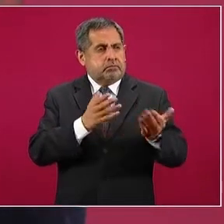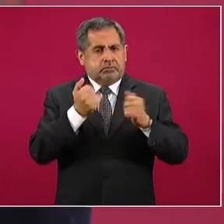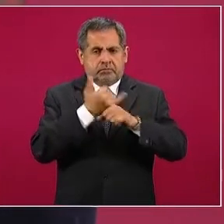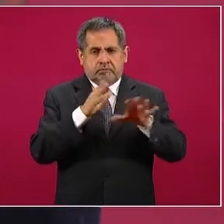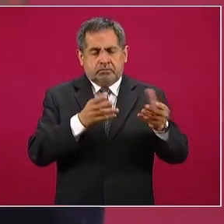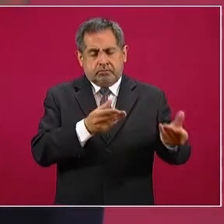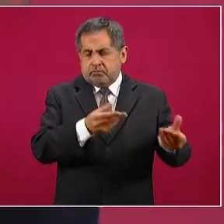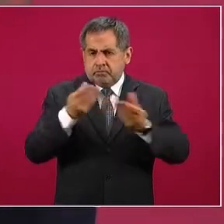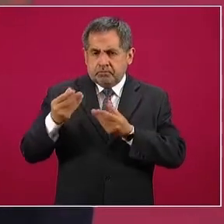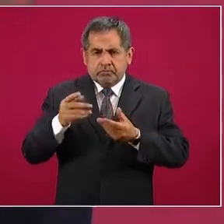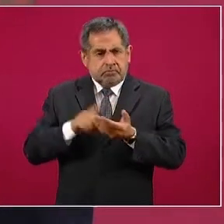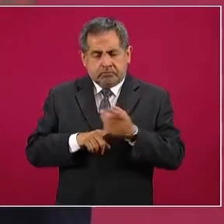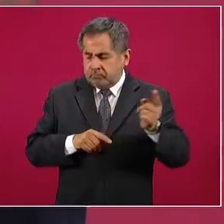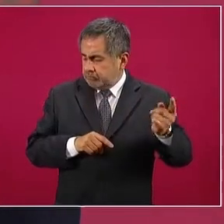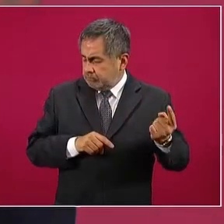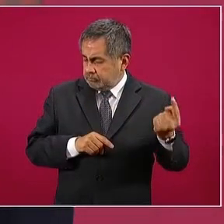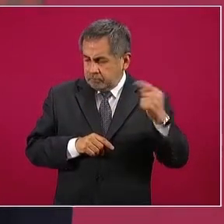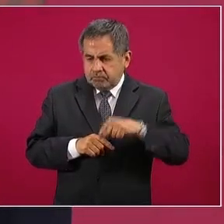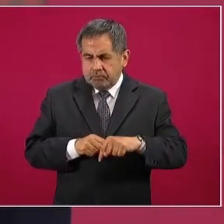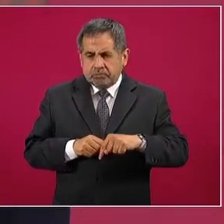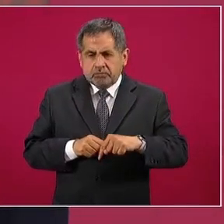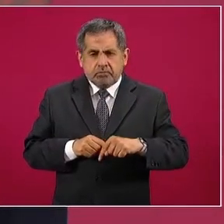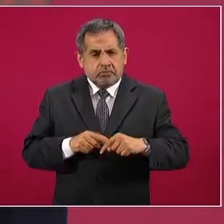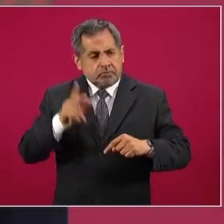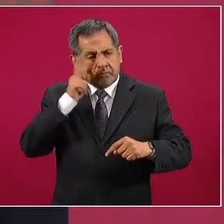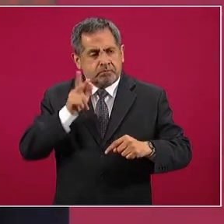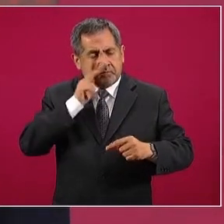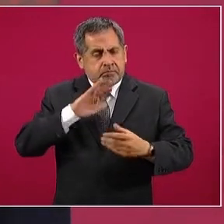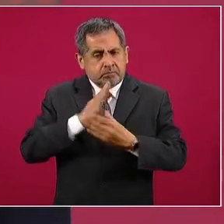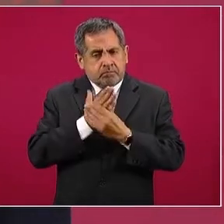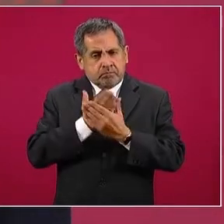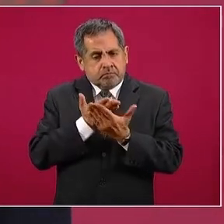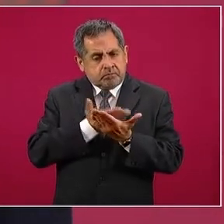elementos de pruebas.